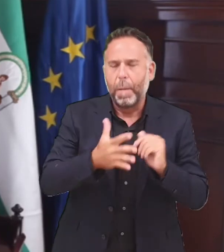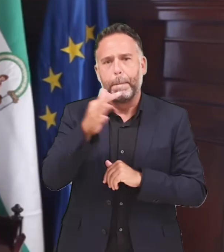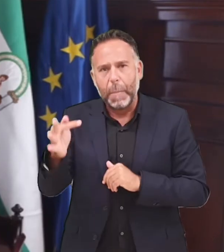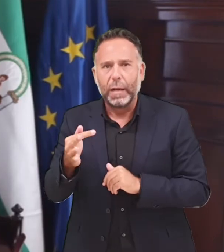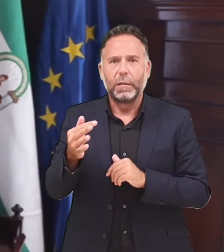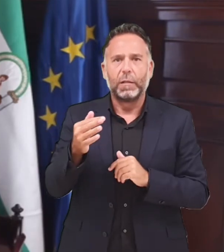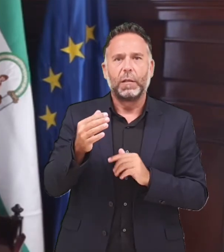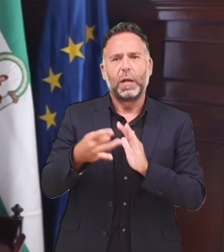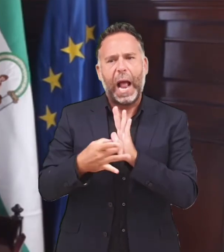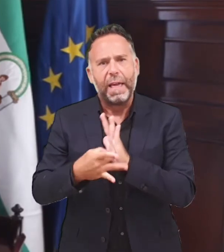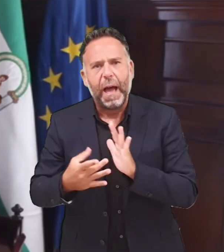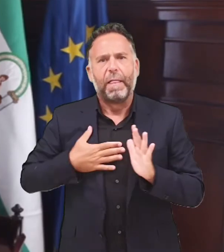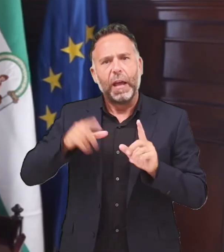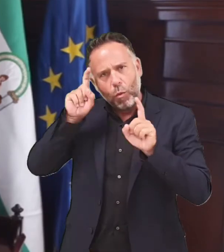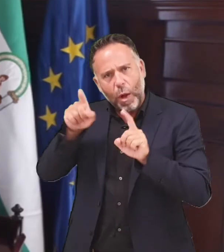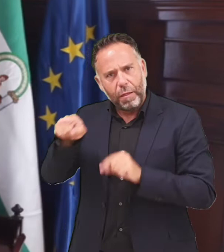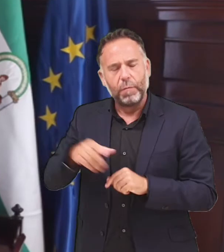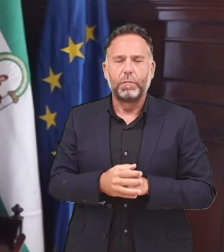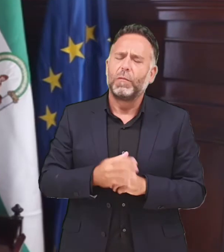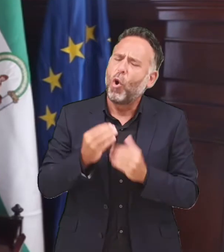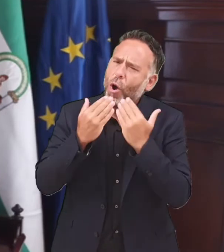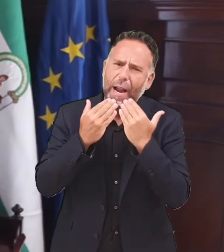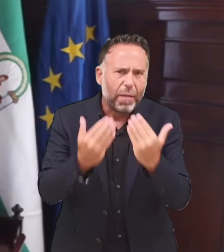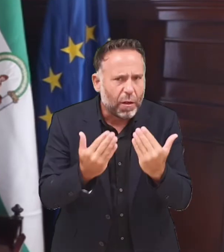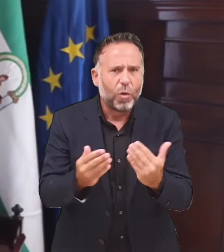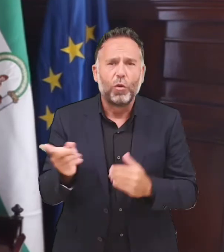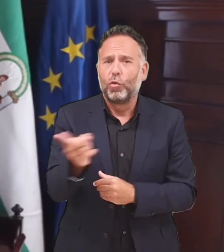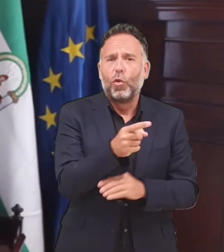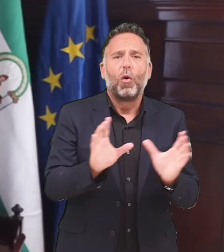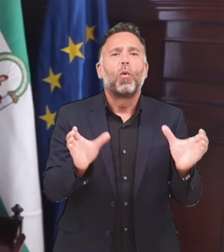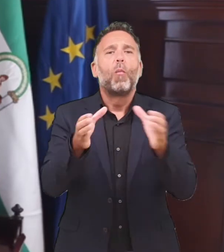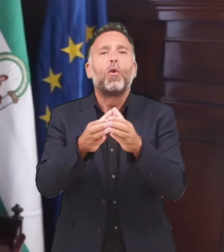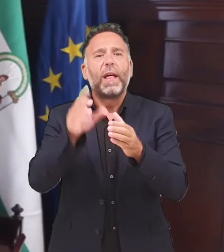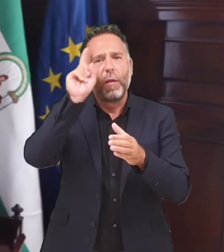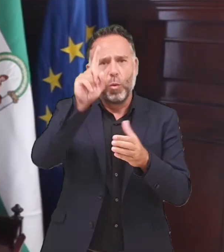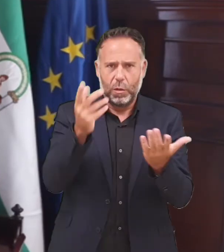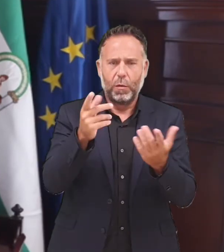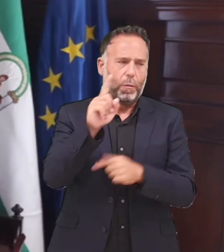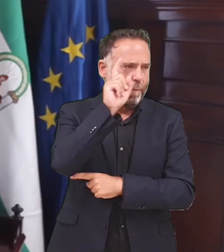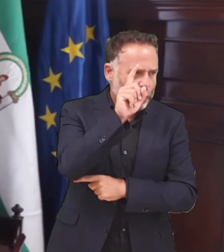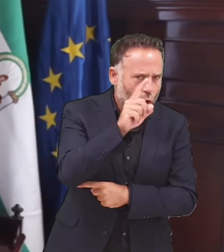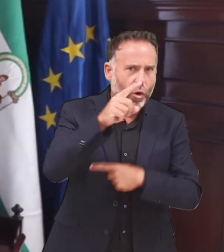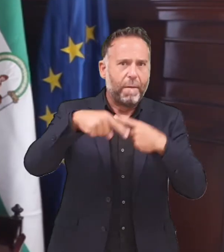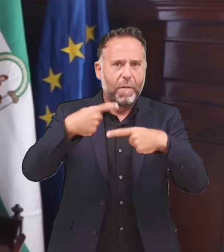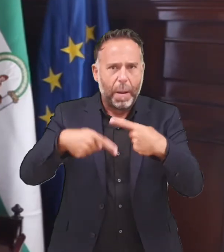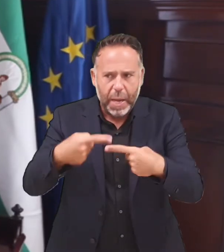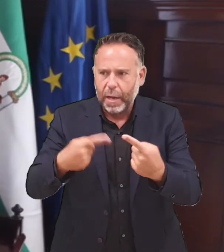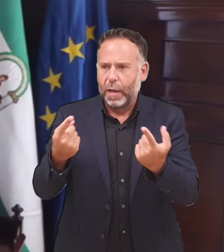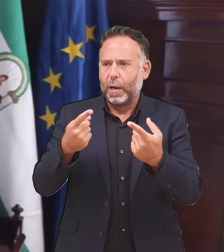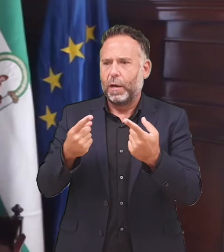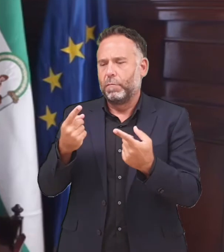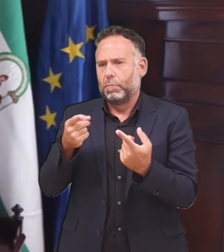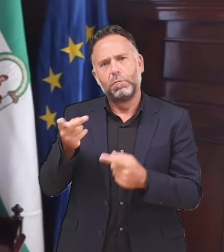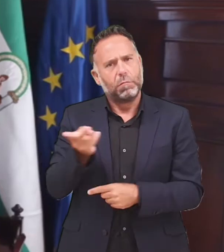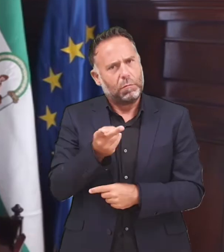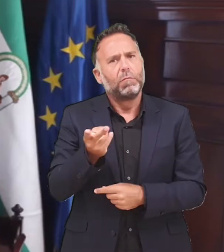y también de esfuerzo en materia de calidad de la educación. Os agradezco a todos, la comunidad educativa, profesores, las